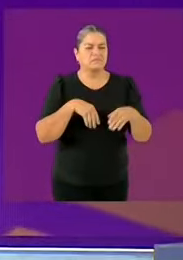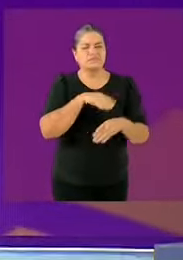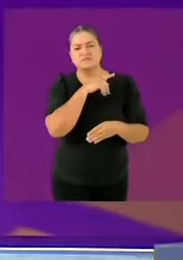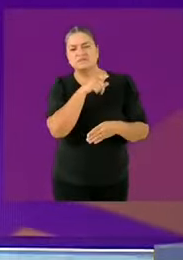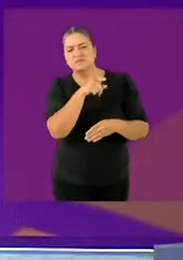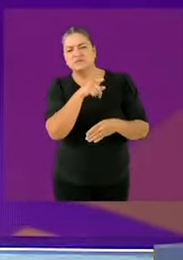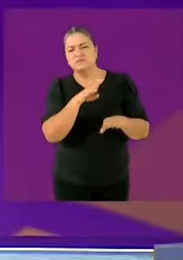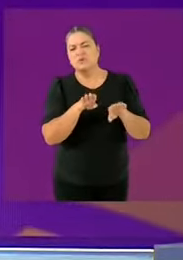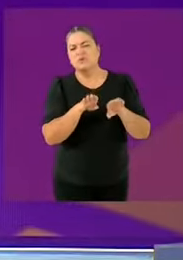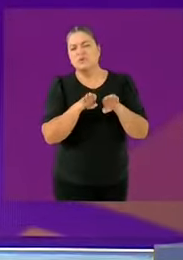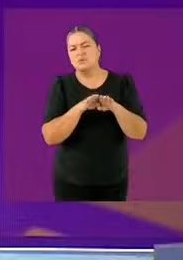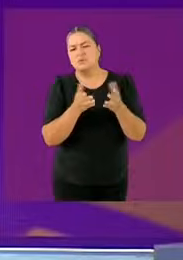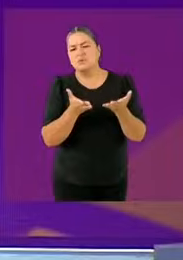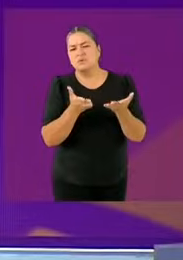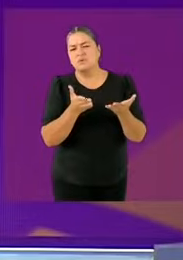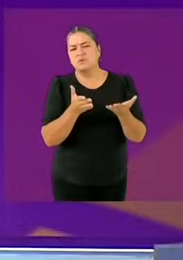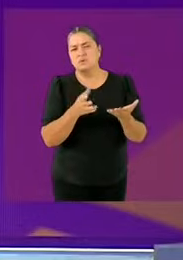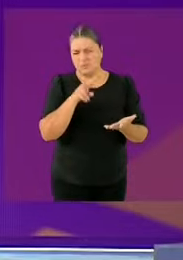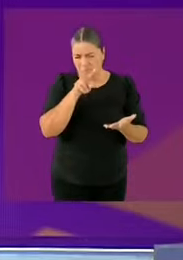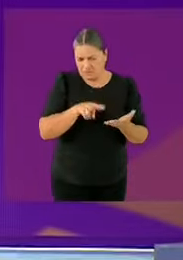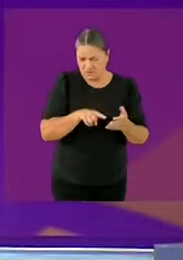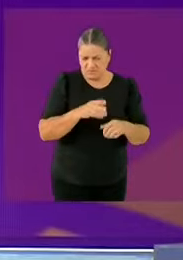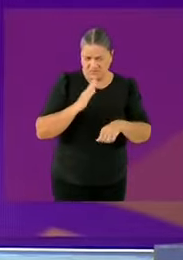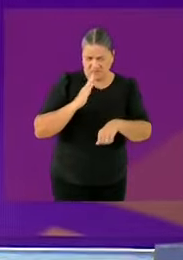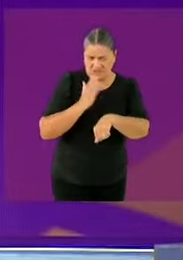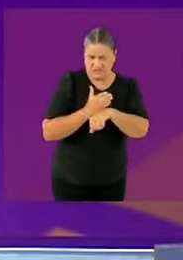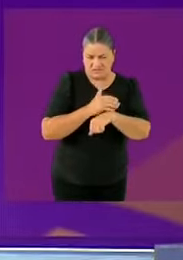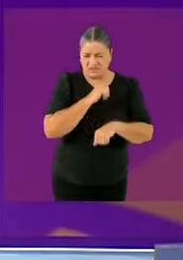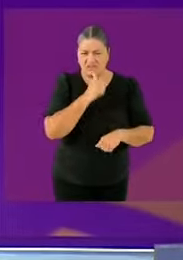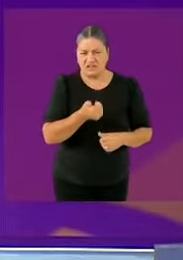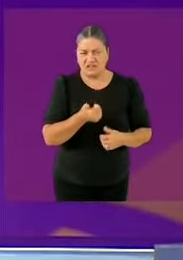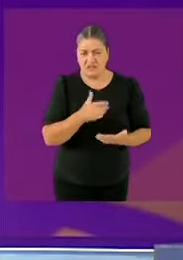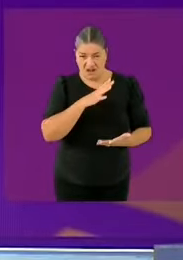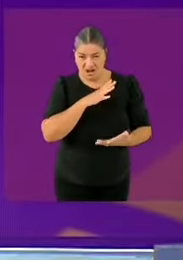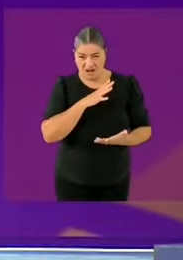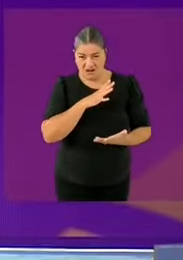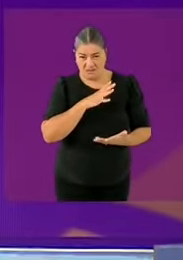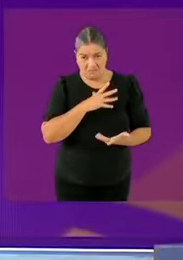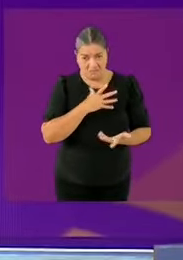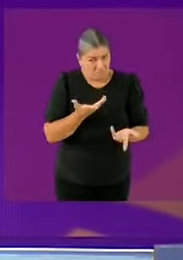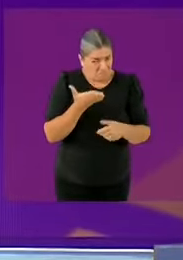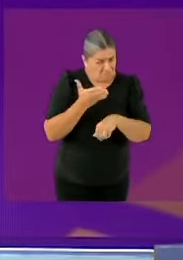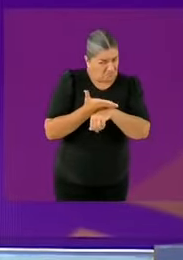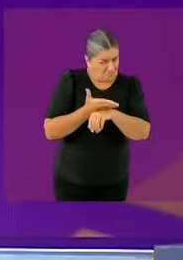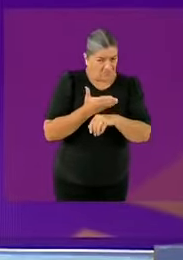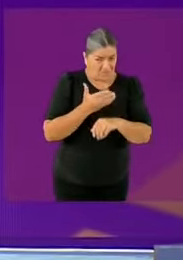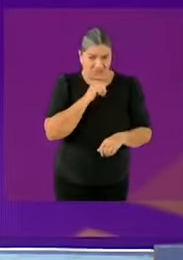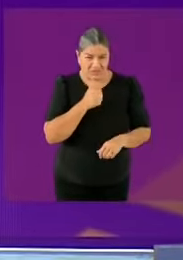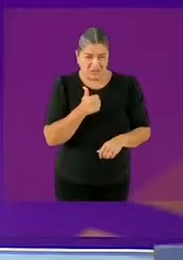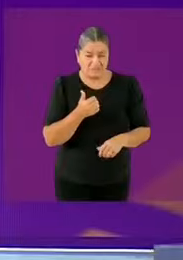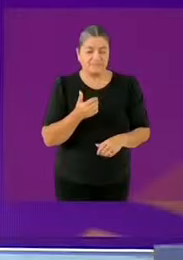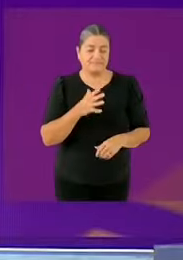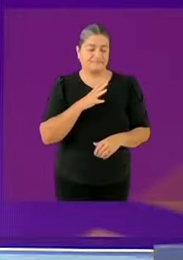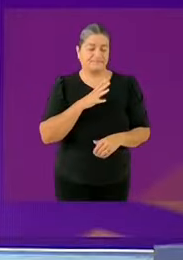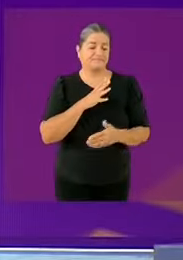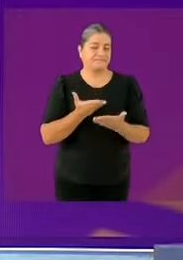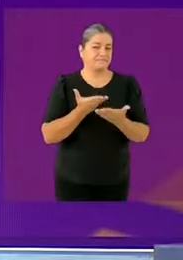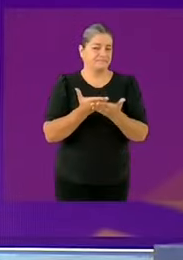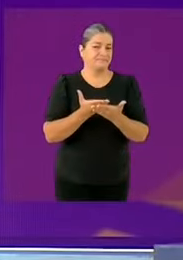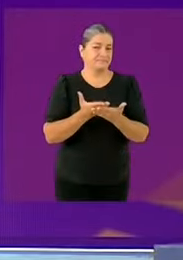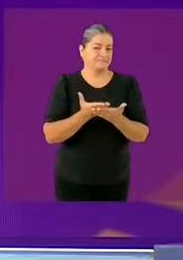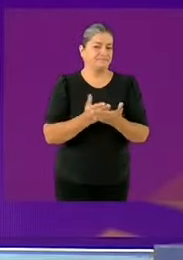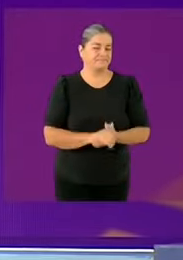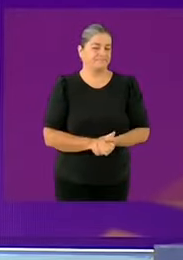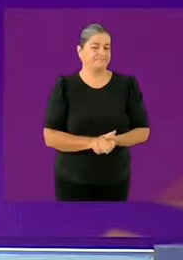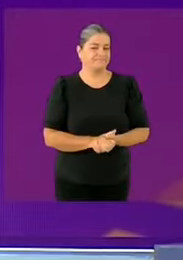no estoy de acuerdo con lo que planteas, Denise, porque, repito, se han ahorrado 2.4 billones de pesos y no, no se pudiera